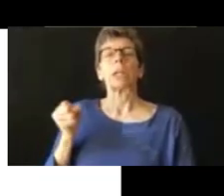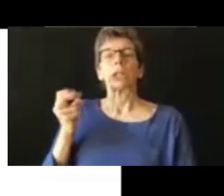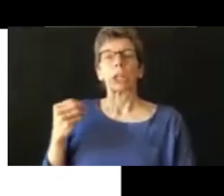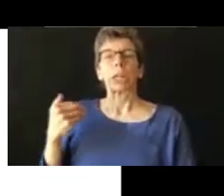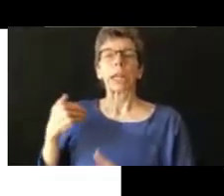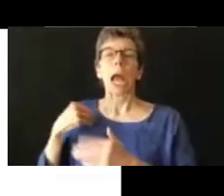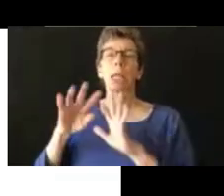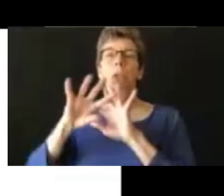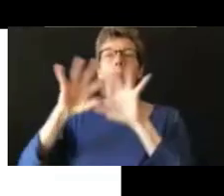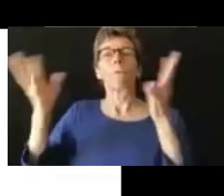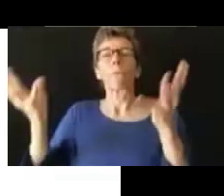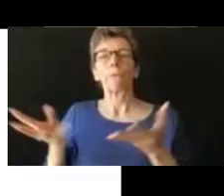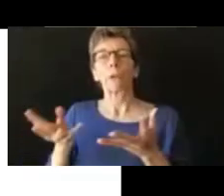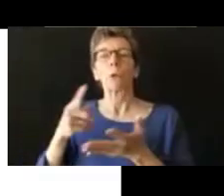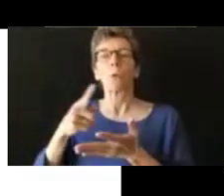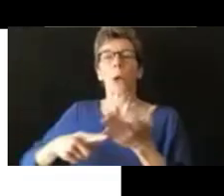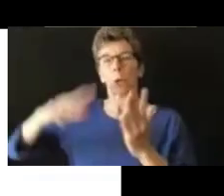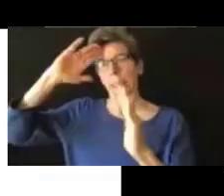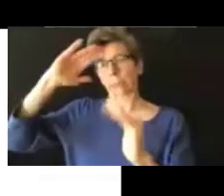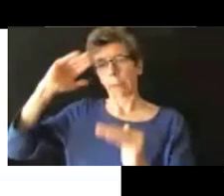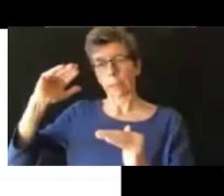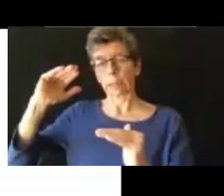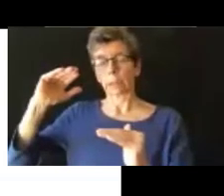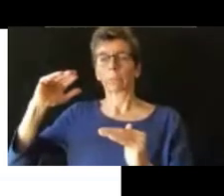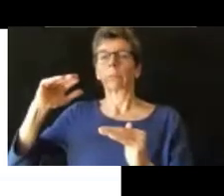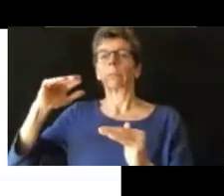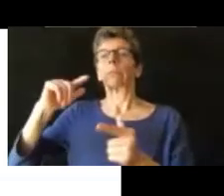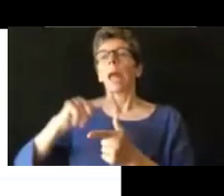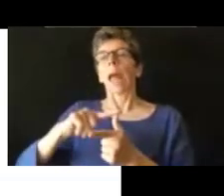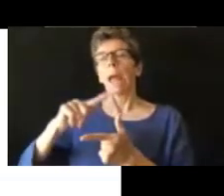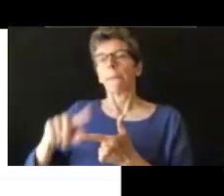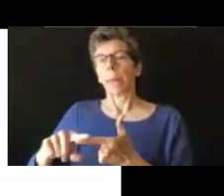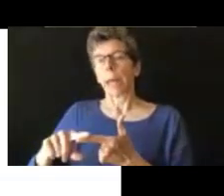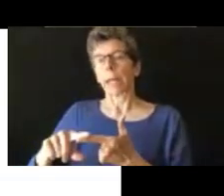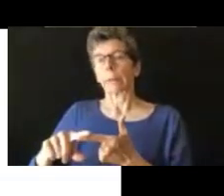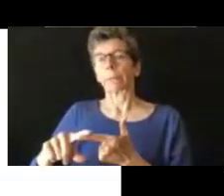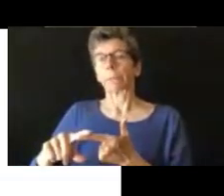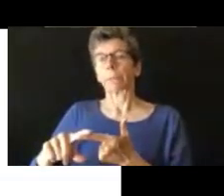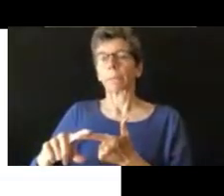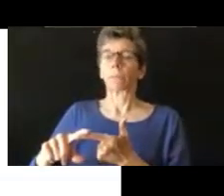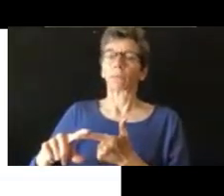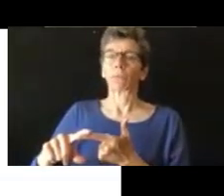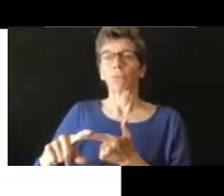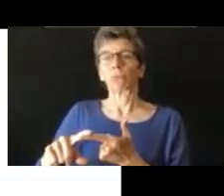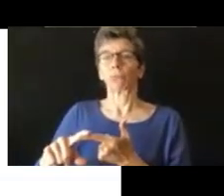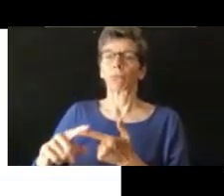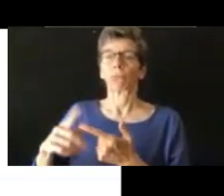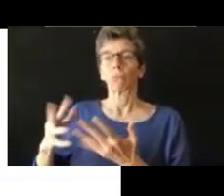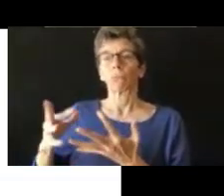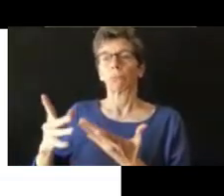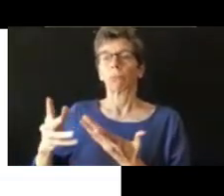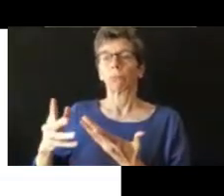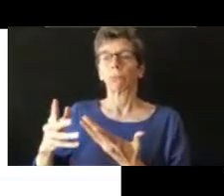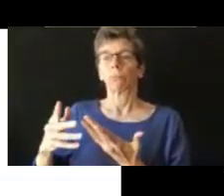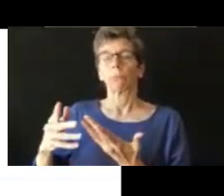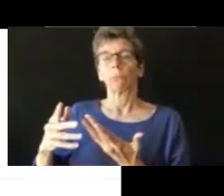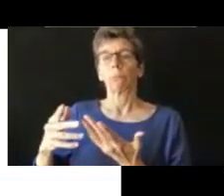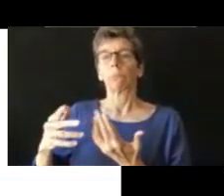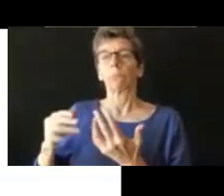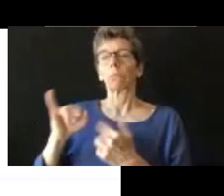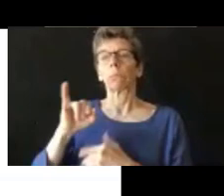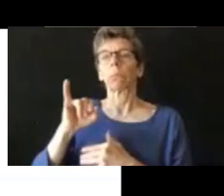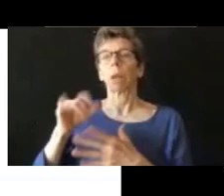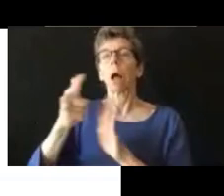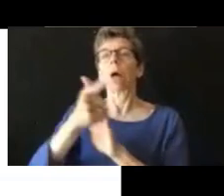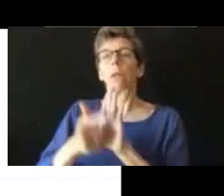un vistazo general de la presentación del día de hoy y darles un poquito más sobre lo que